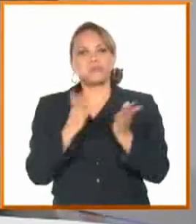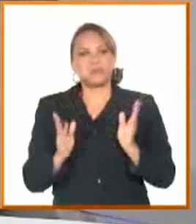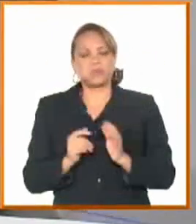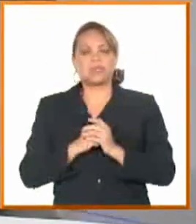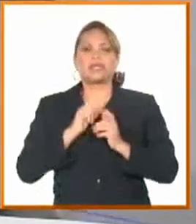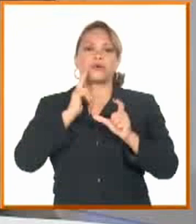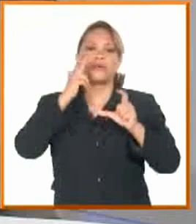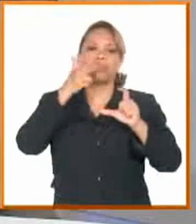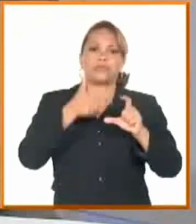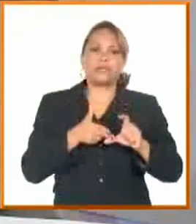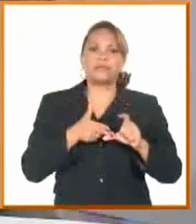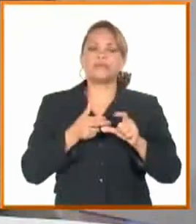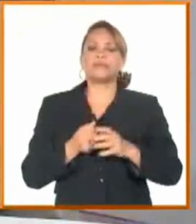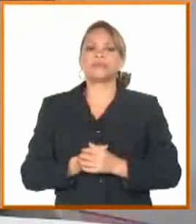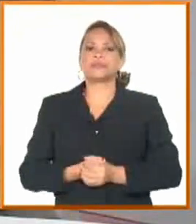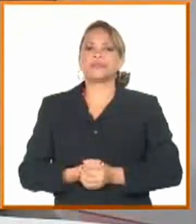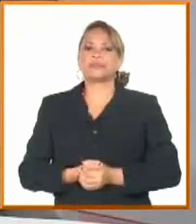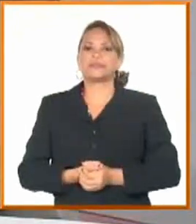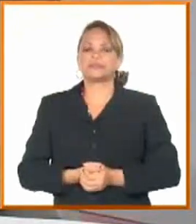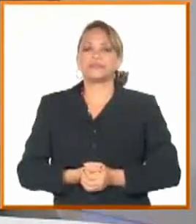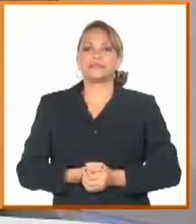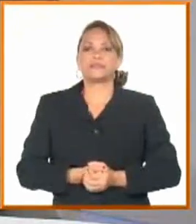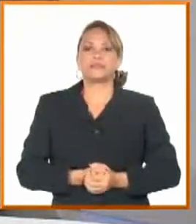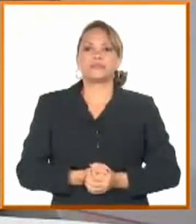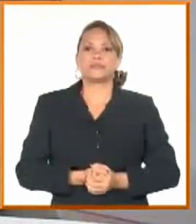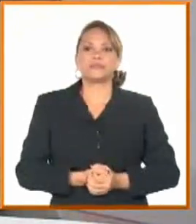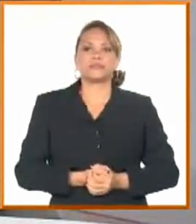para poder asegurar y que no nos pasen fenómenos de este tipo.